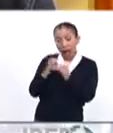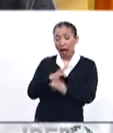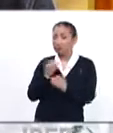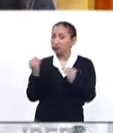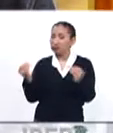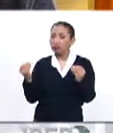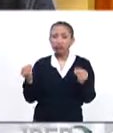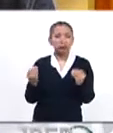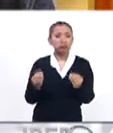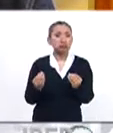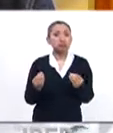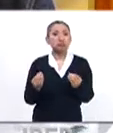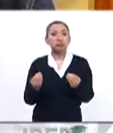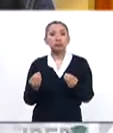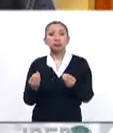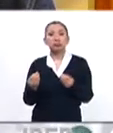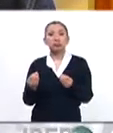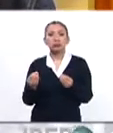muchas